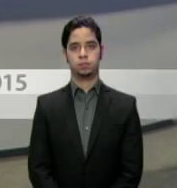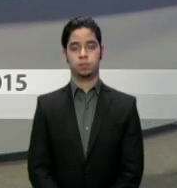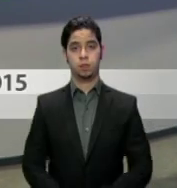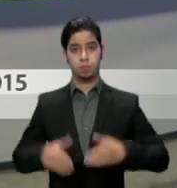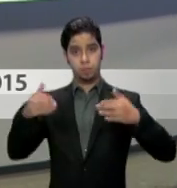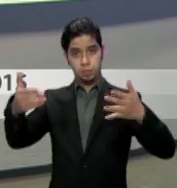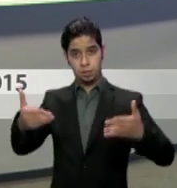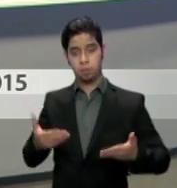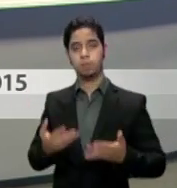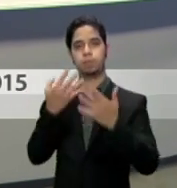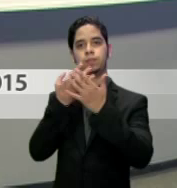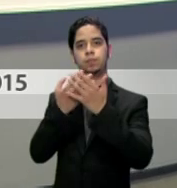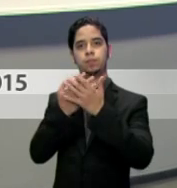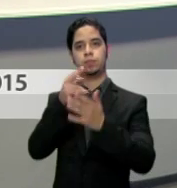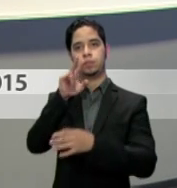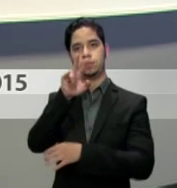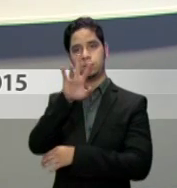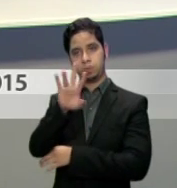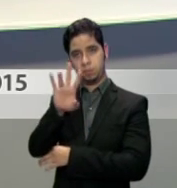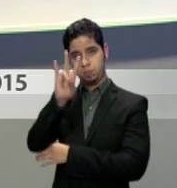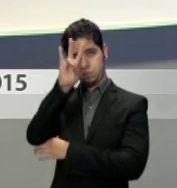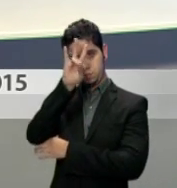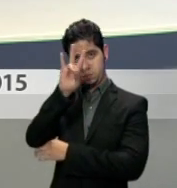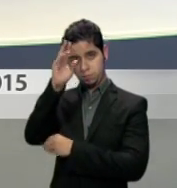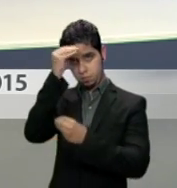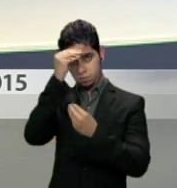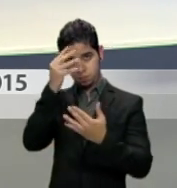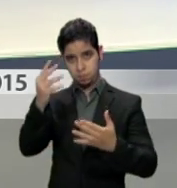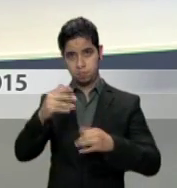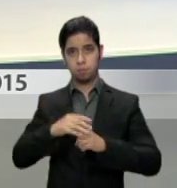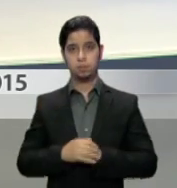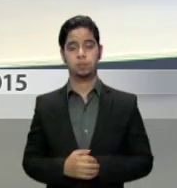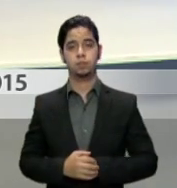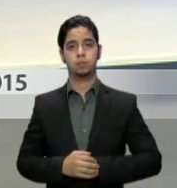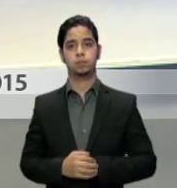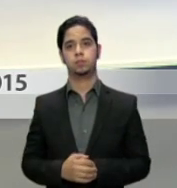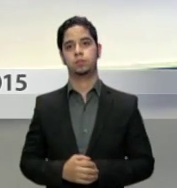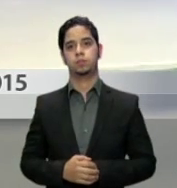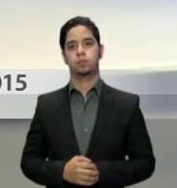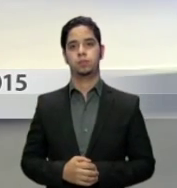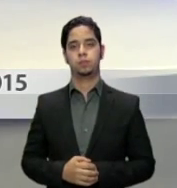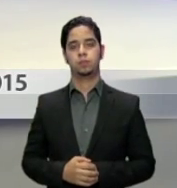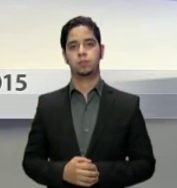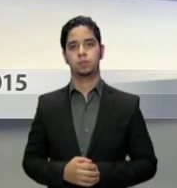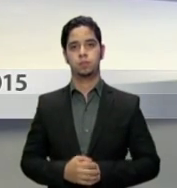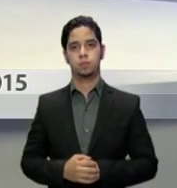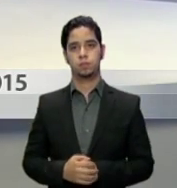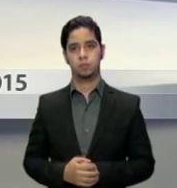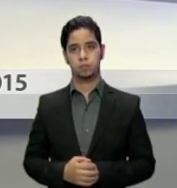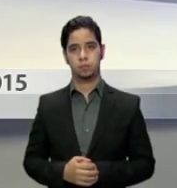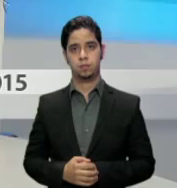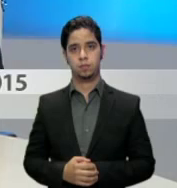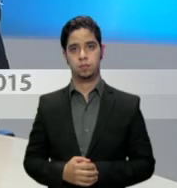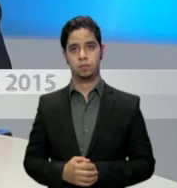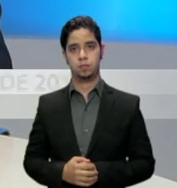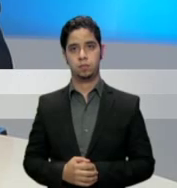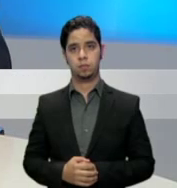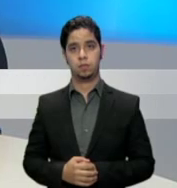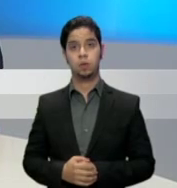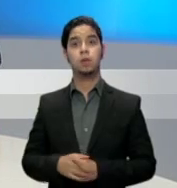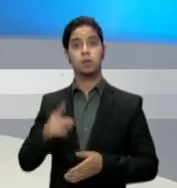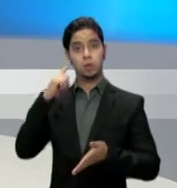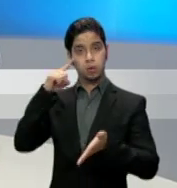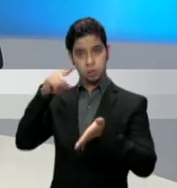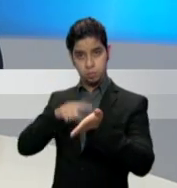Hola, tal? Bienvenidos a Noticias 24.7 Informa. Les saluda Félix Alemán. De inmediato pasamos a las noticias para esta hora. Los